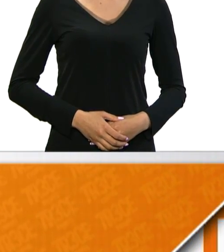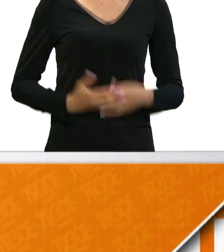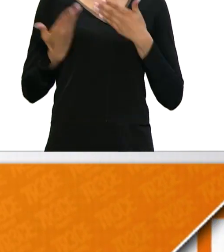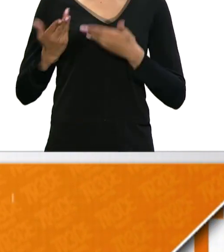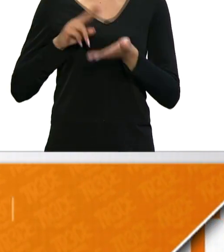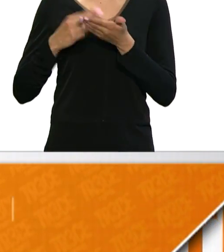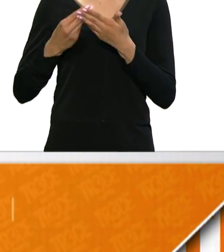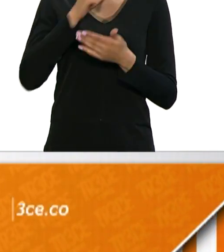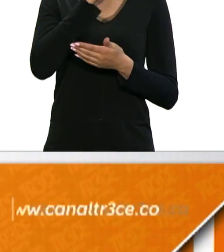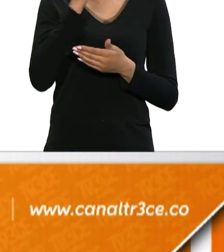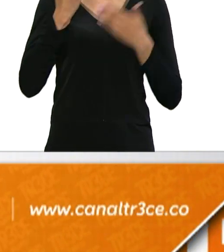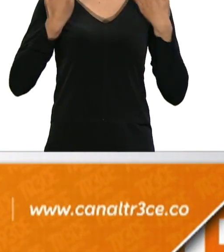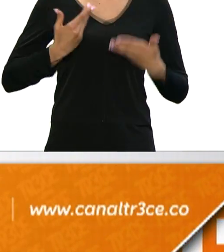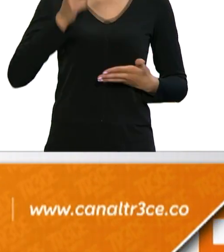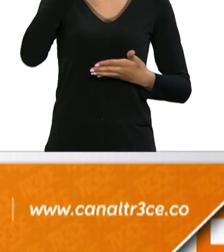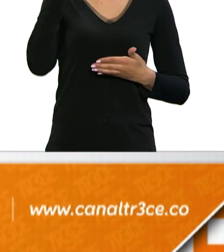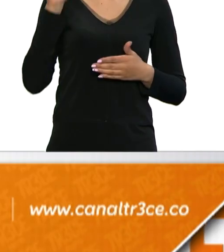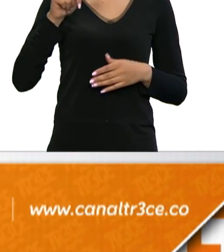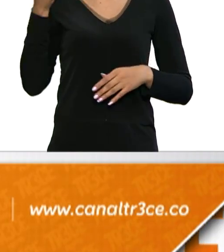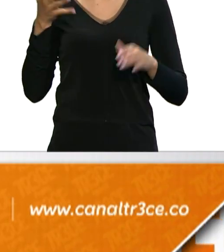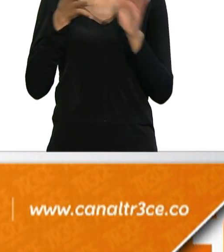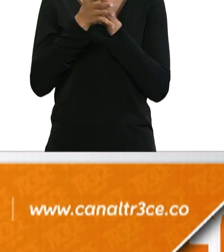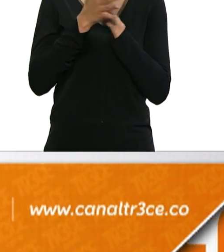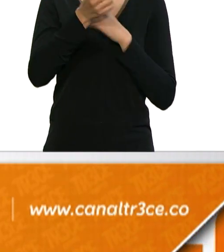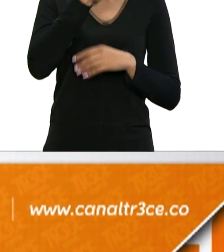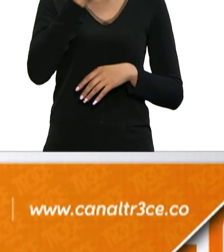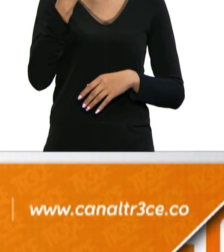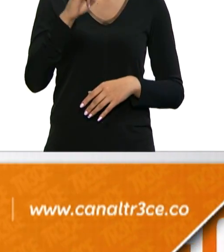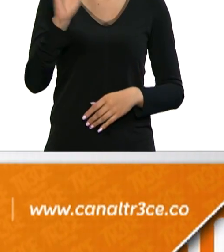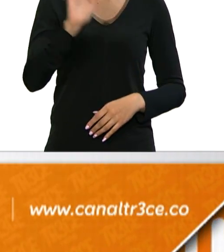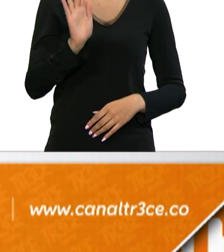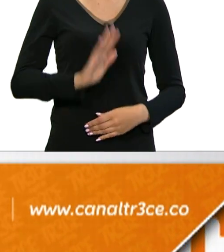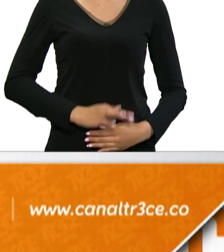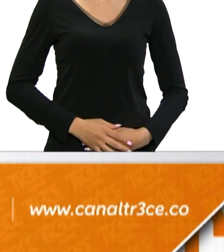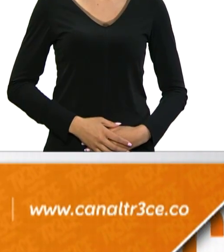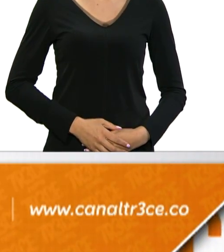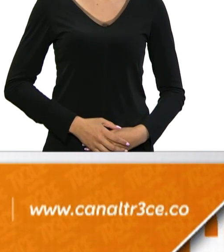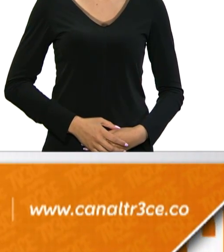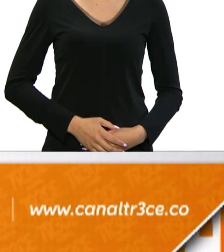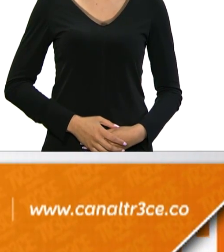Ella es Mayra, yo soy López y en cualquier momento y lugar, más 13 News. Chao.